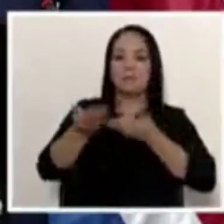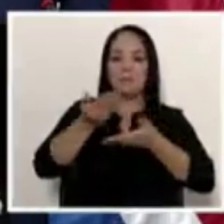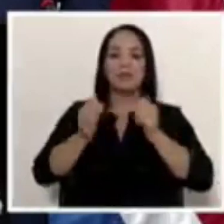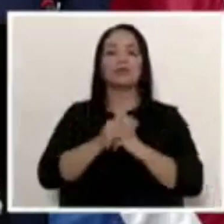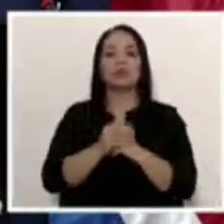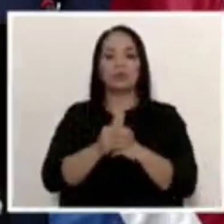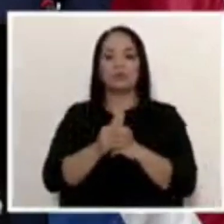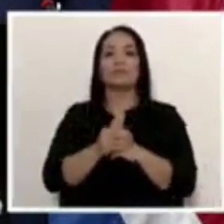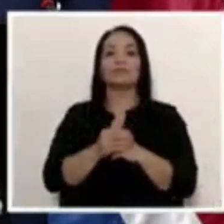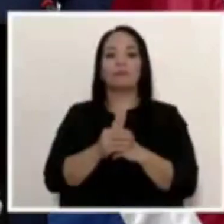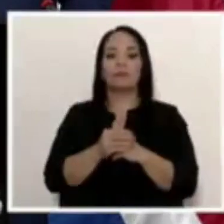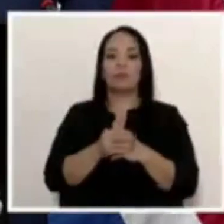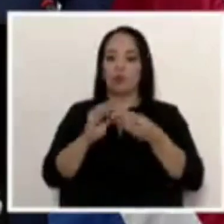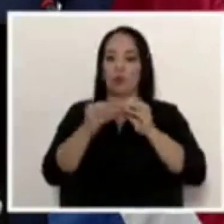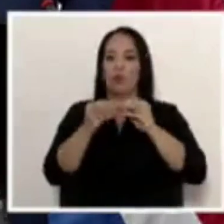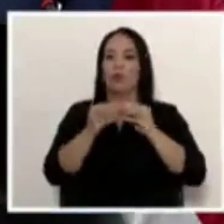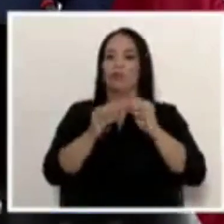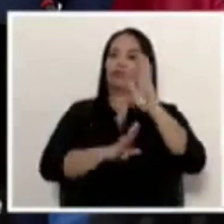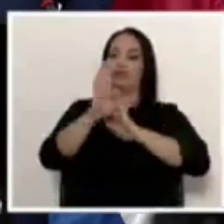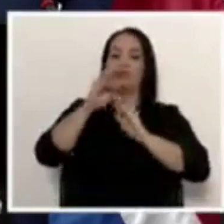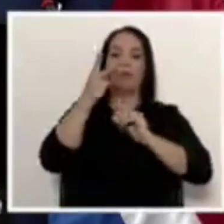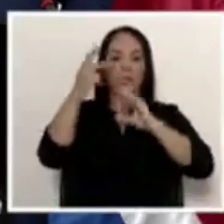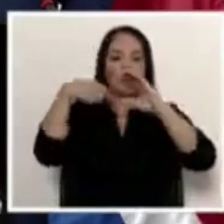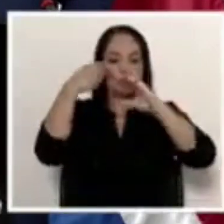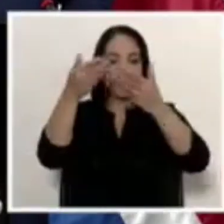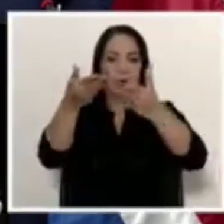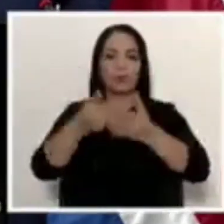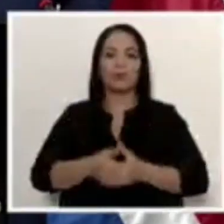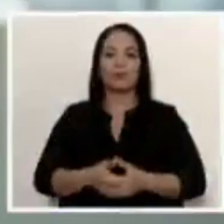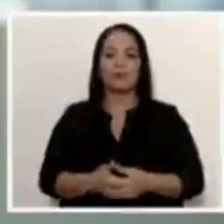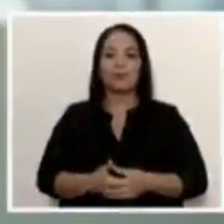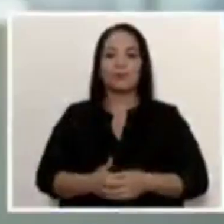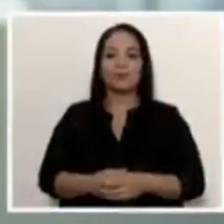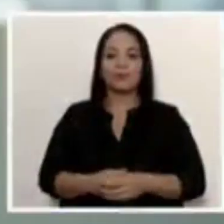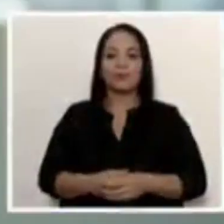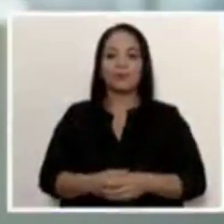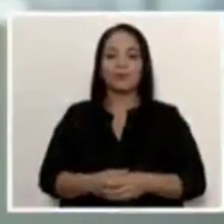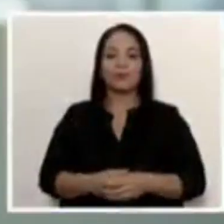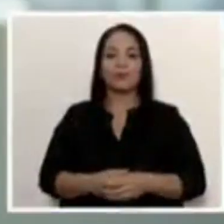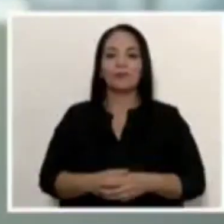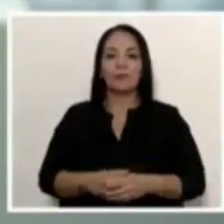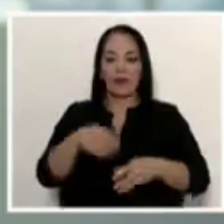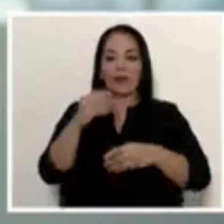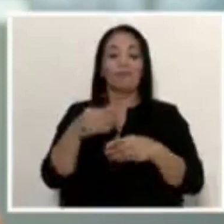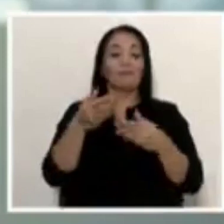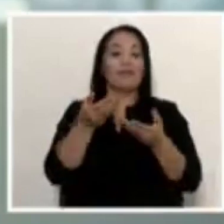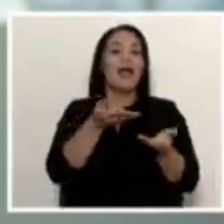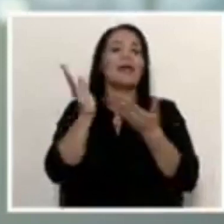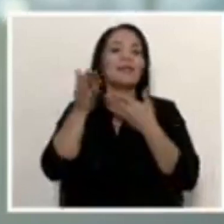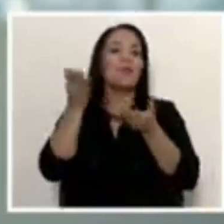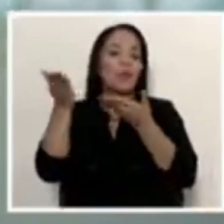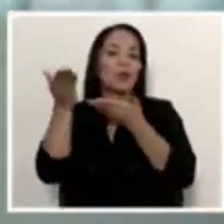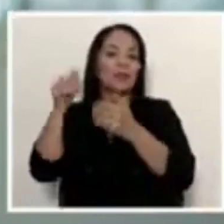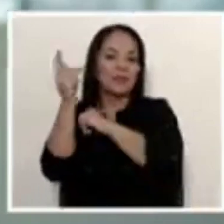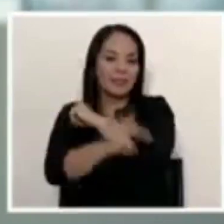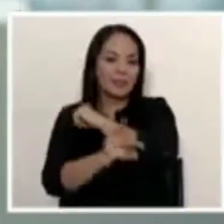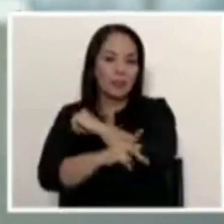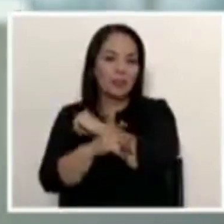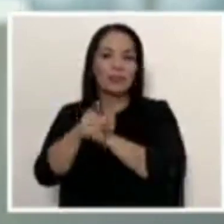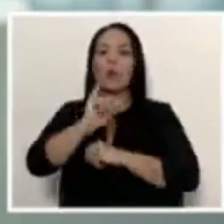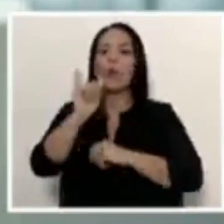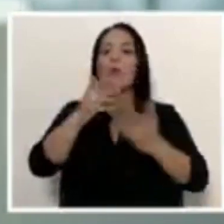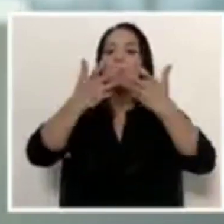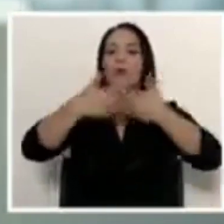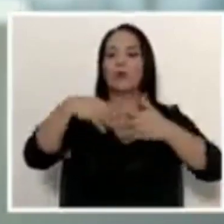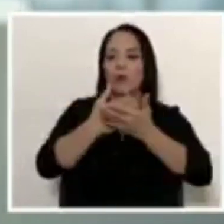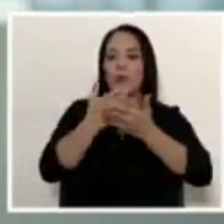en cifras históricas. Veamos el siguiente video. Las exportaciones siguen siendo el motor de nuestra economía. Nos